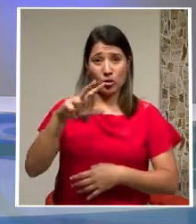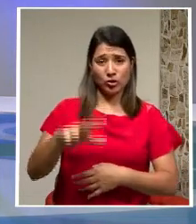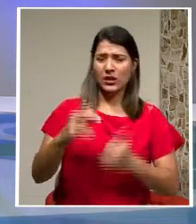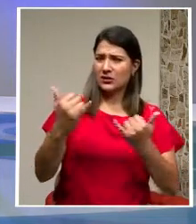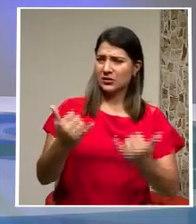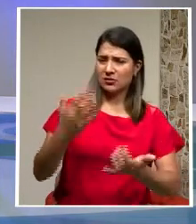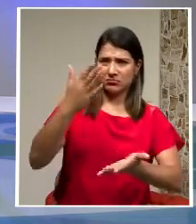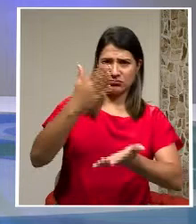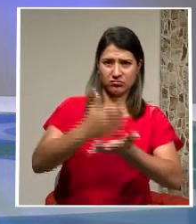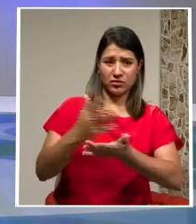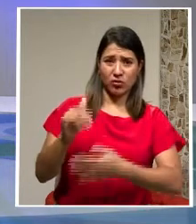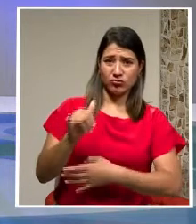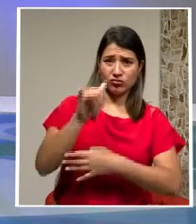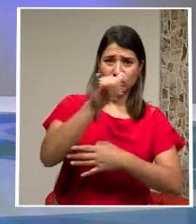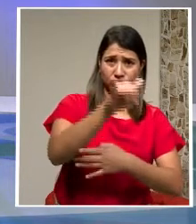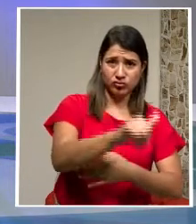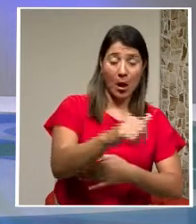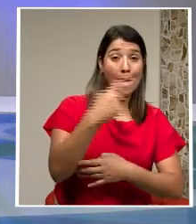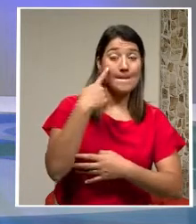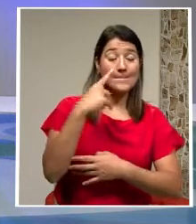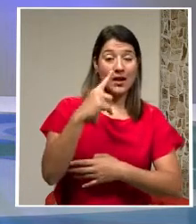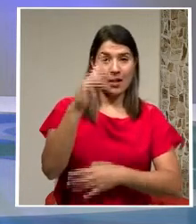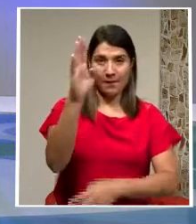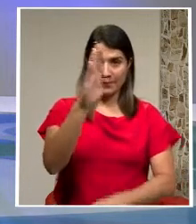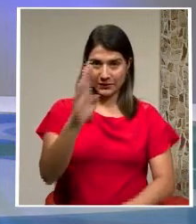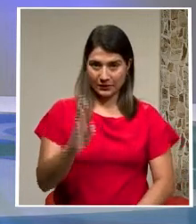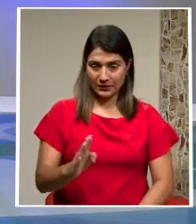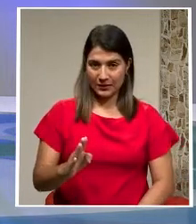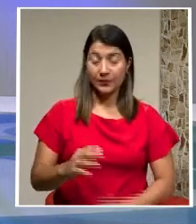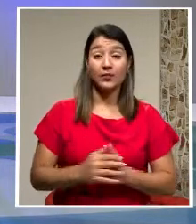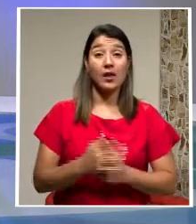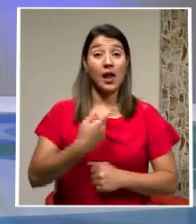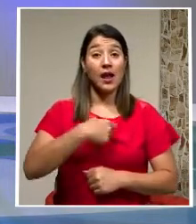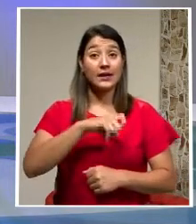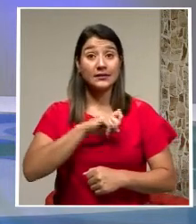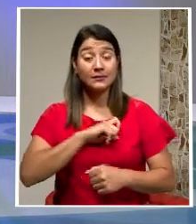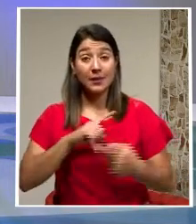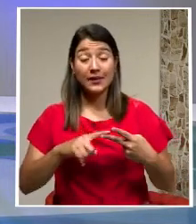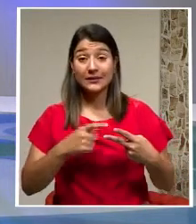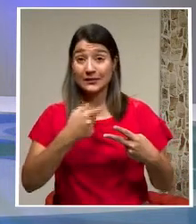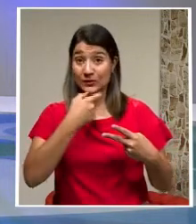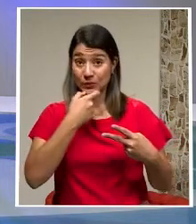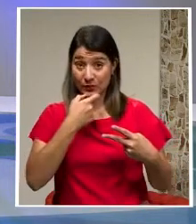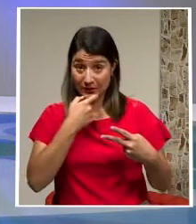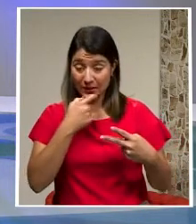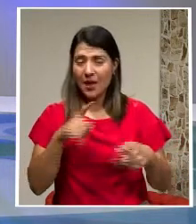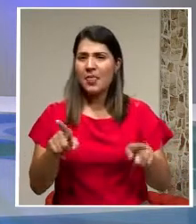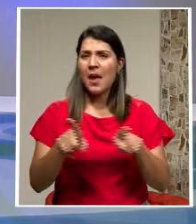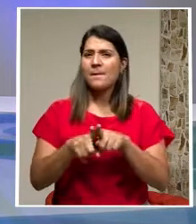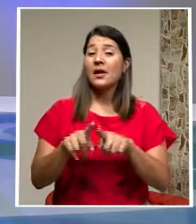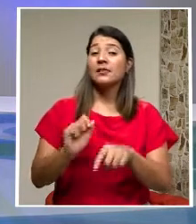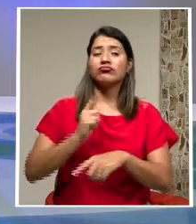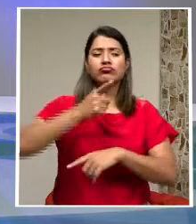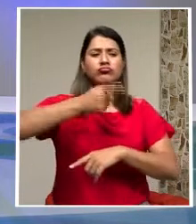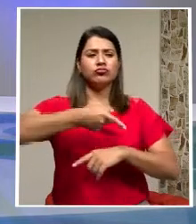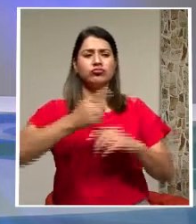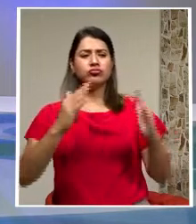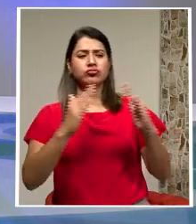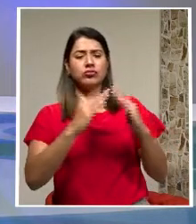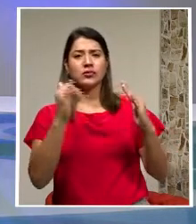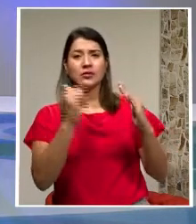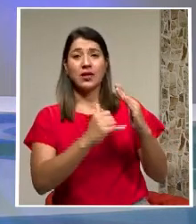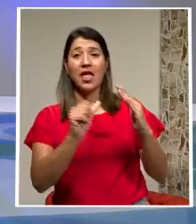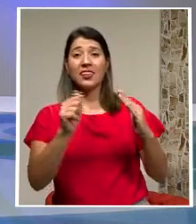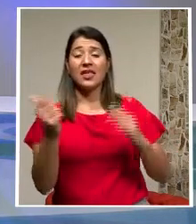conexiones aéreas Con el país Latinoamericano España Y Reino Unido Ya imponen Una cuarentena De 10 días